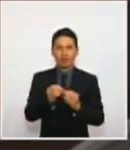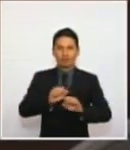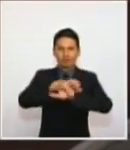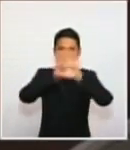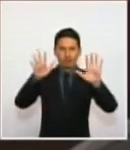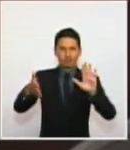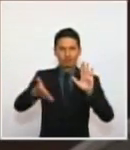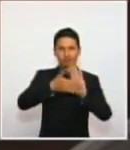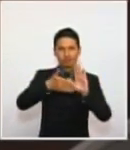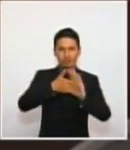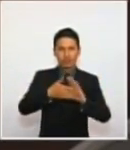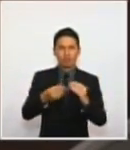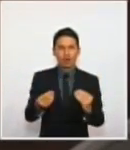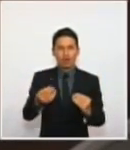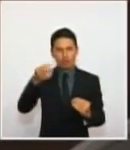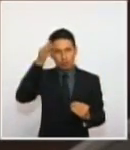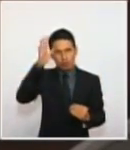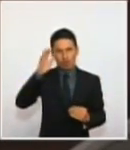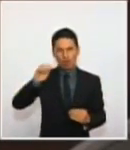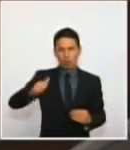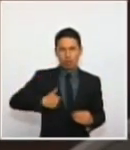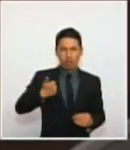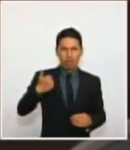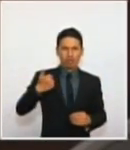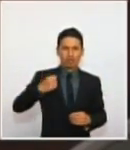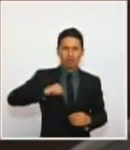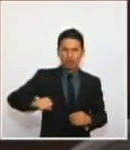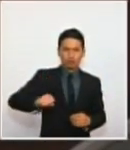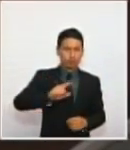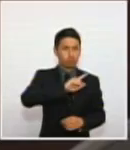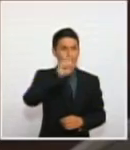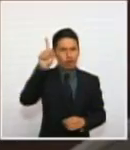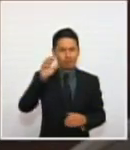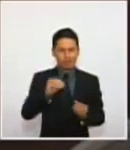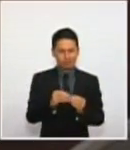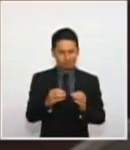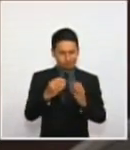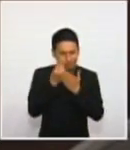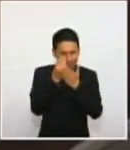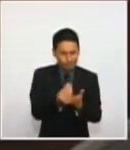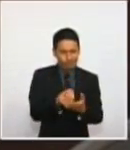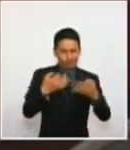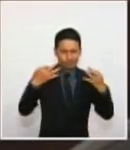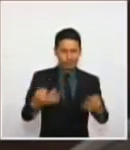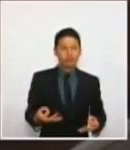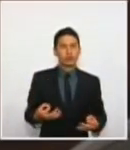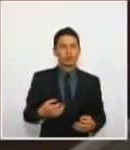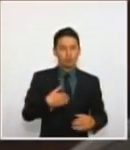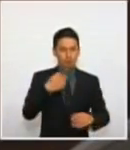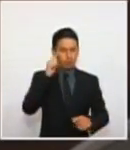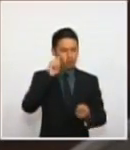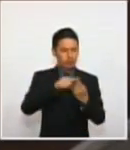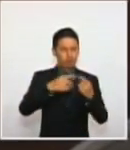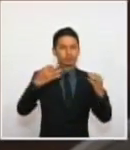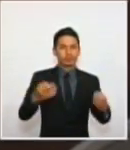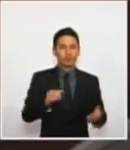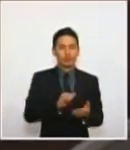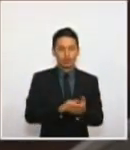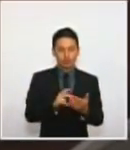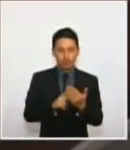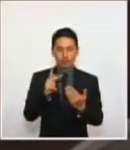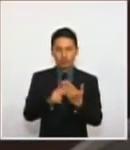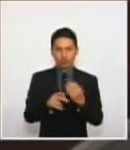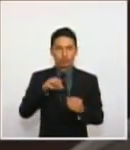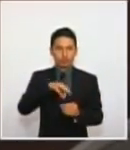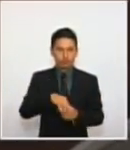para que no viole los derechos, para que garantice su propósito, y en eso creemos y por eso votamos en el proyecto.